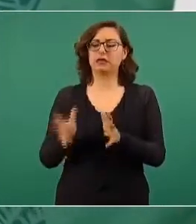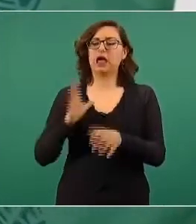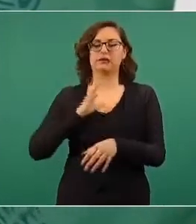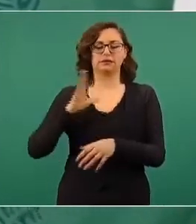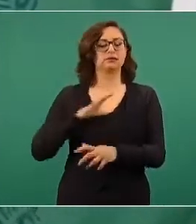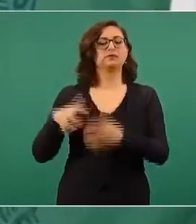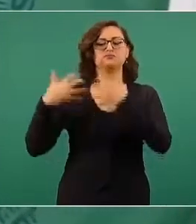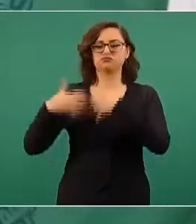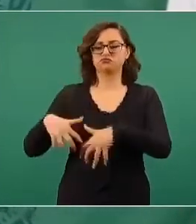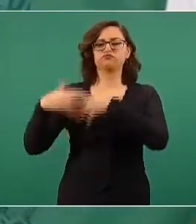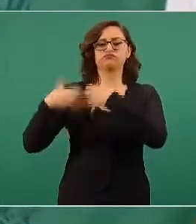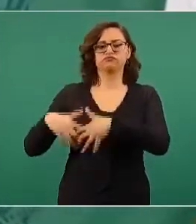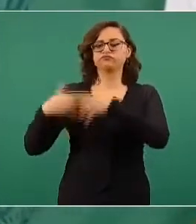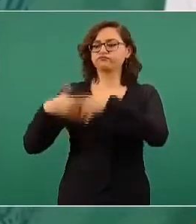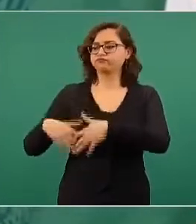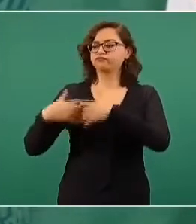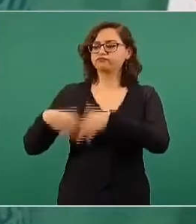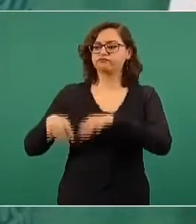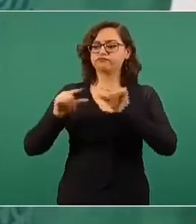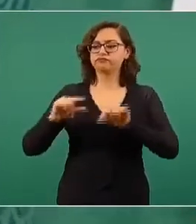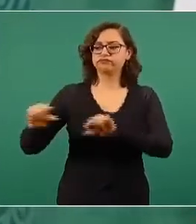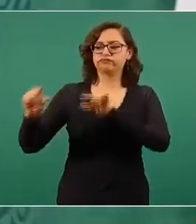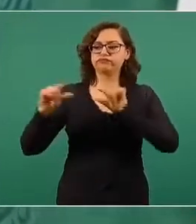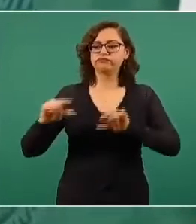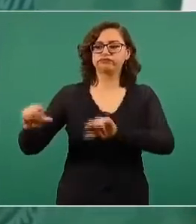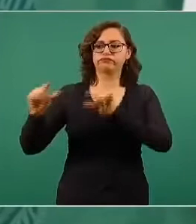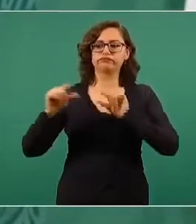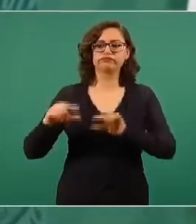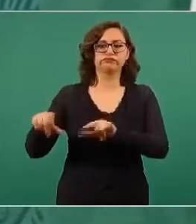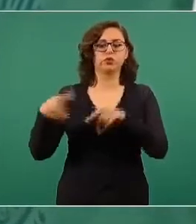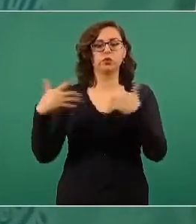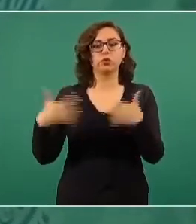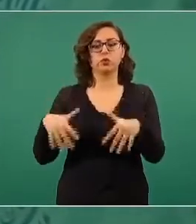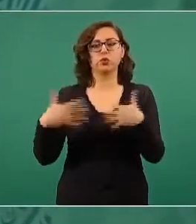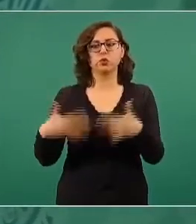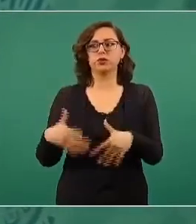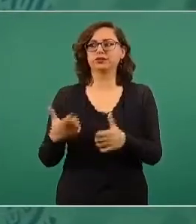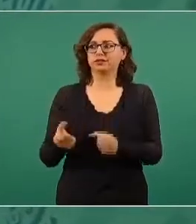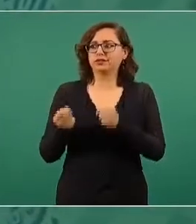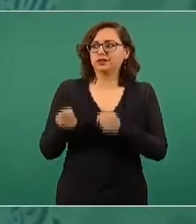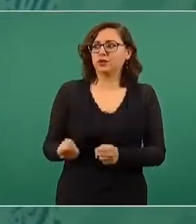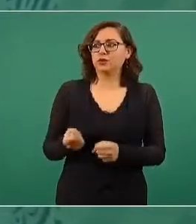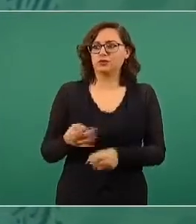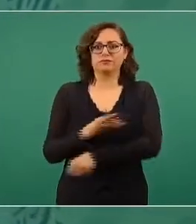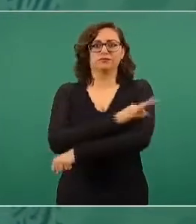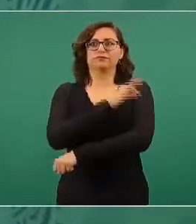y esto nos da mucha garantía.